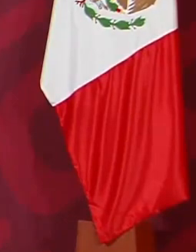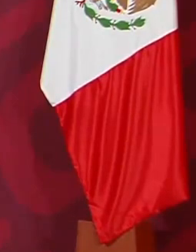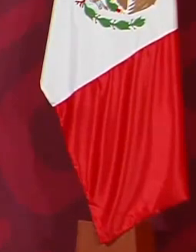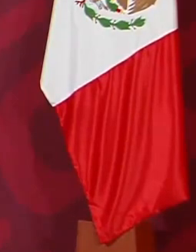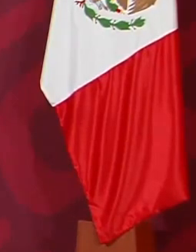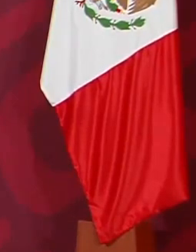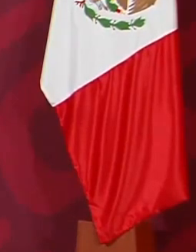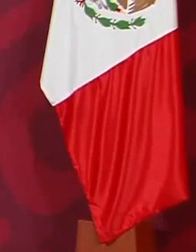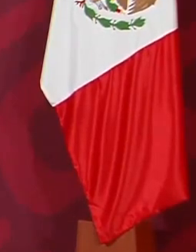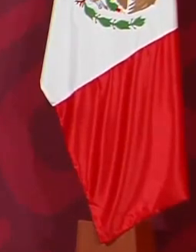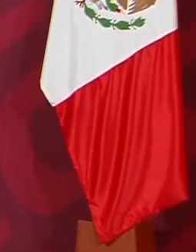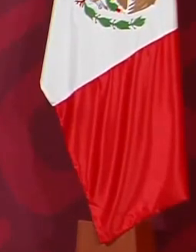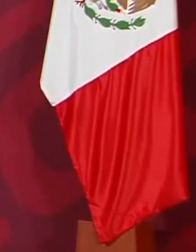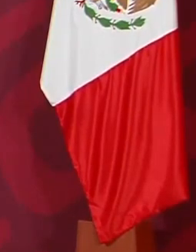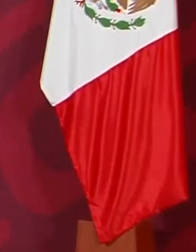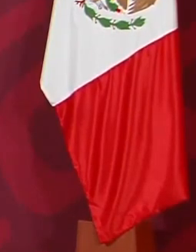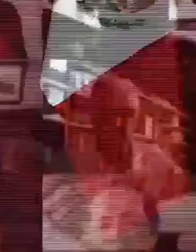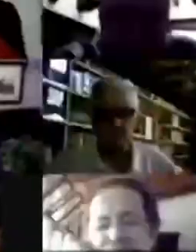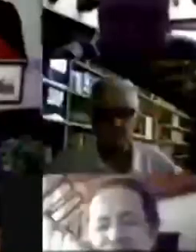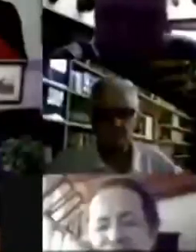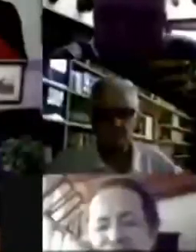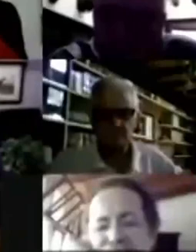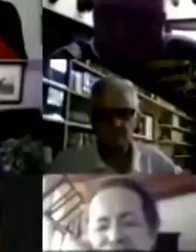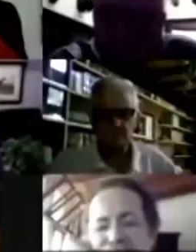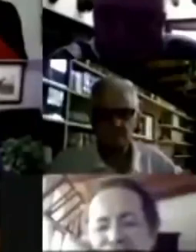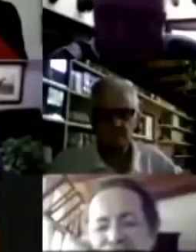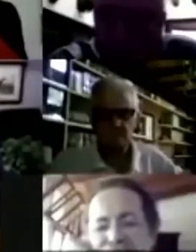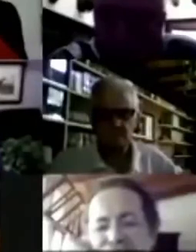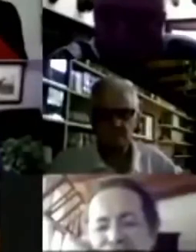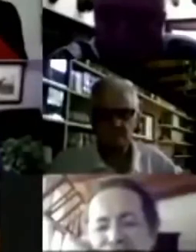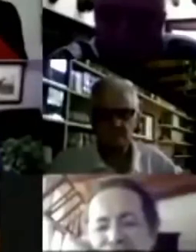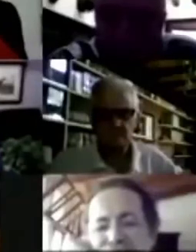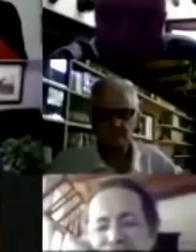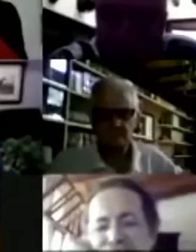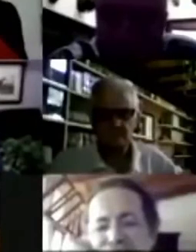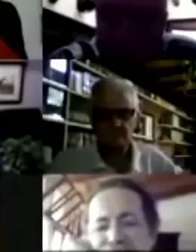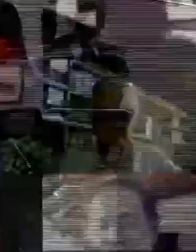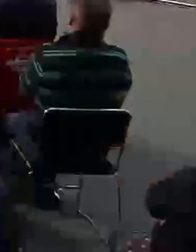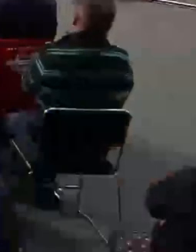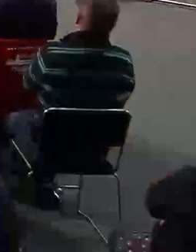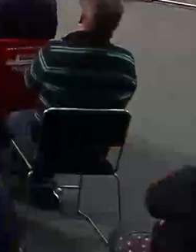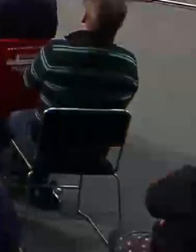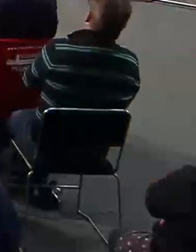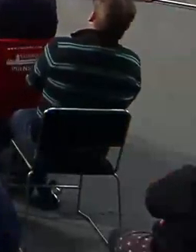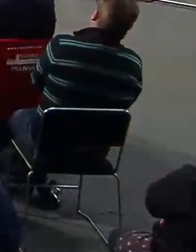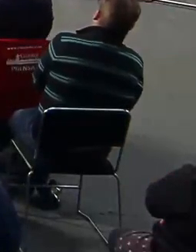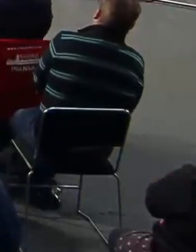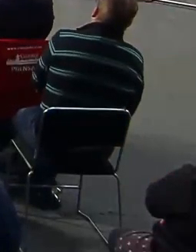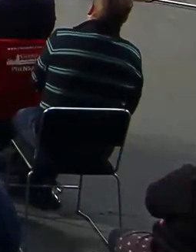hechas pues en cervezas, sí, pero también en energía eléctrica y este bonito.